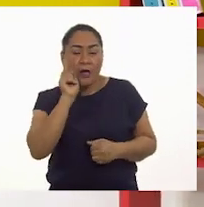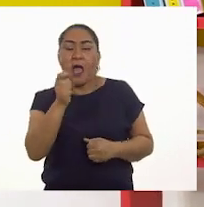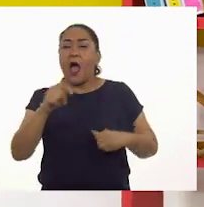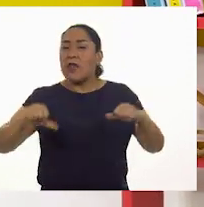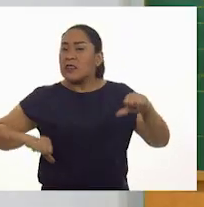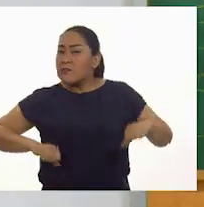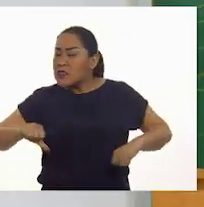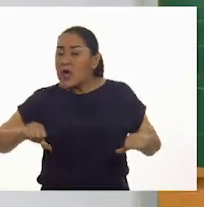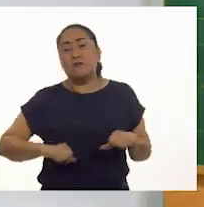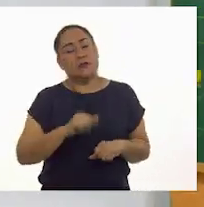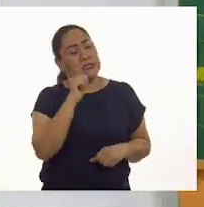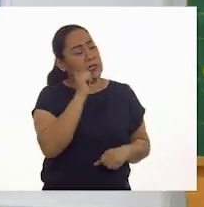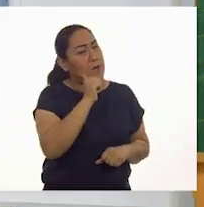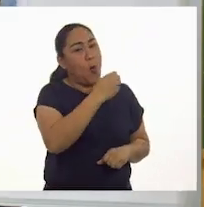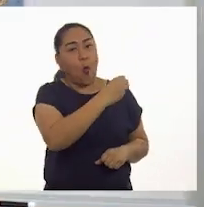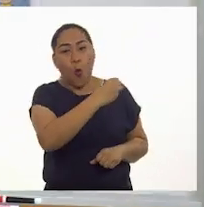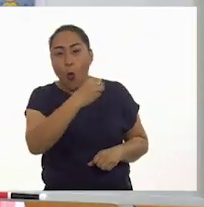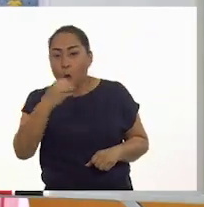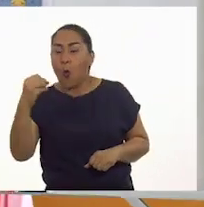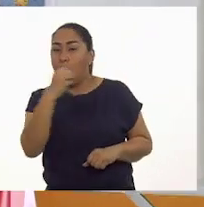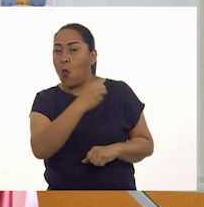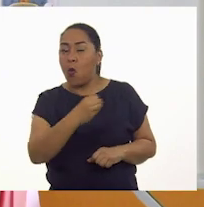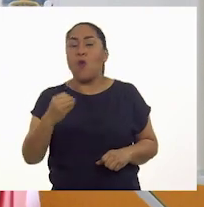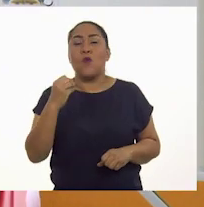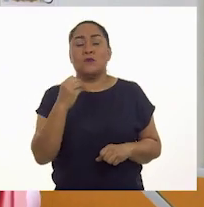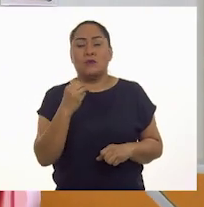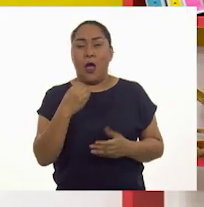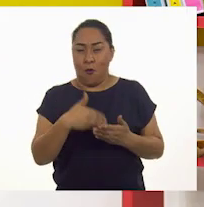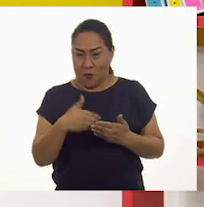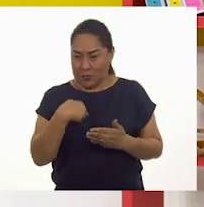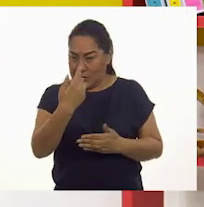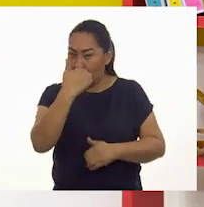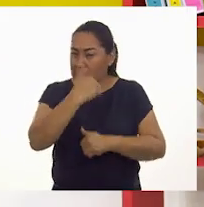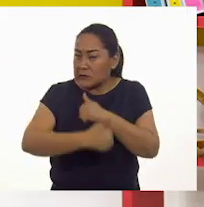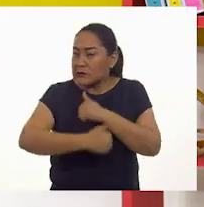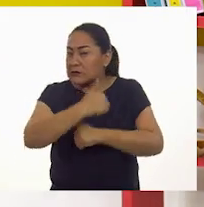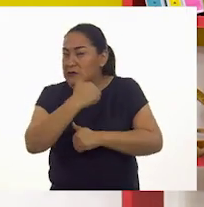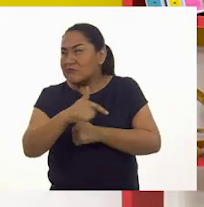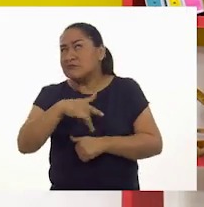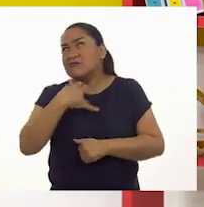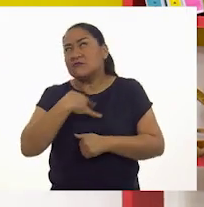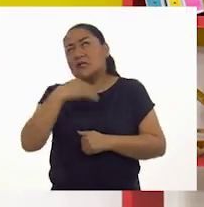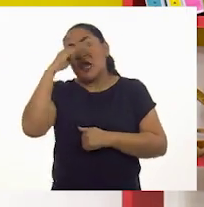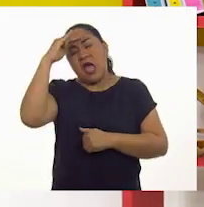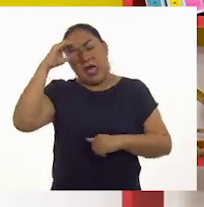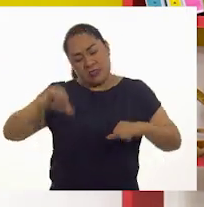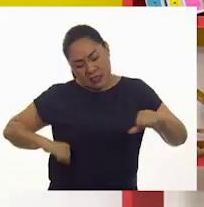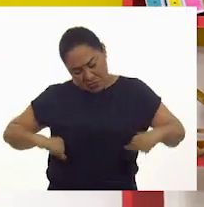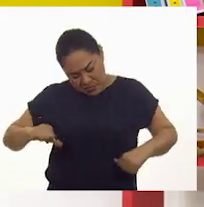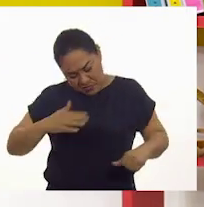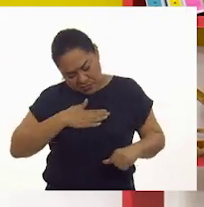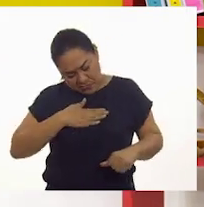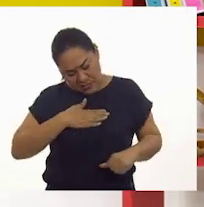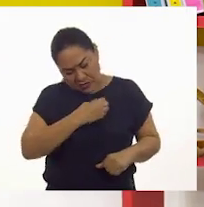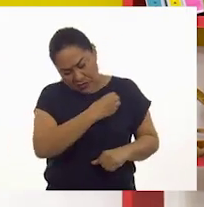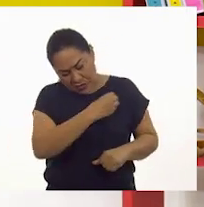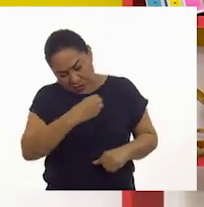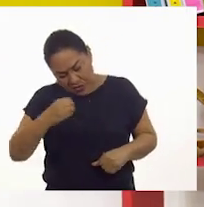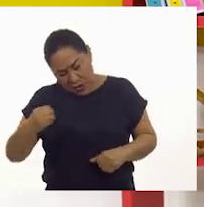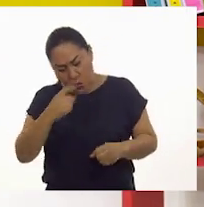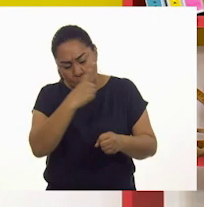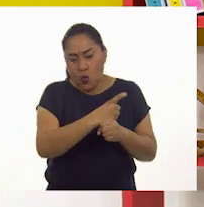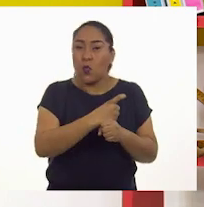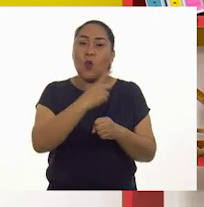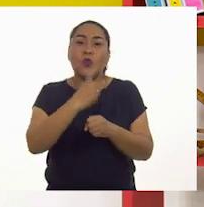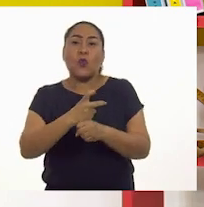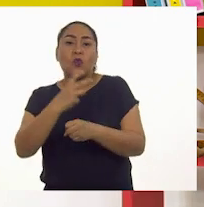actividades se pueden ir ordenando. Yo les quiero proponer un rato. Piensen en una actividad que ustedes puedan ordenar en uno, dos y